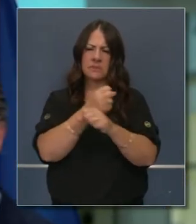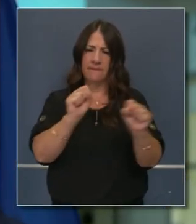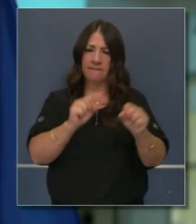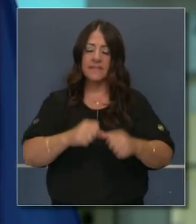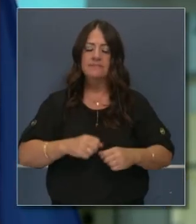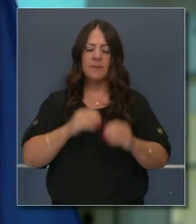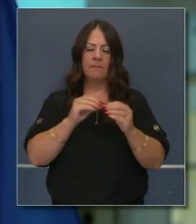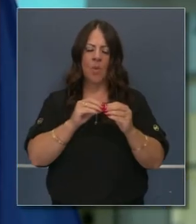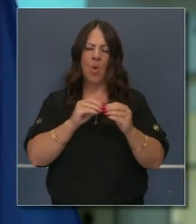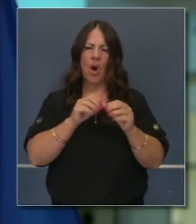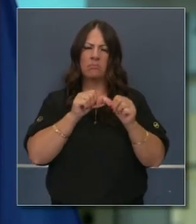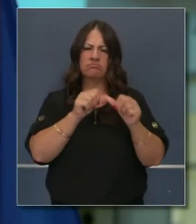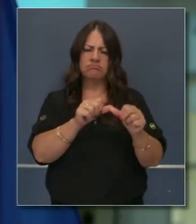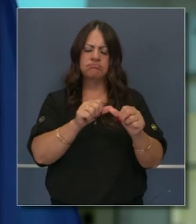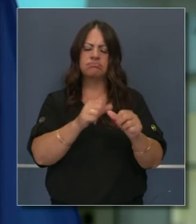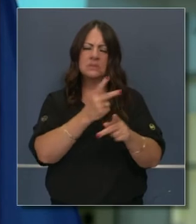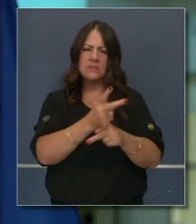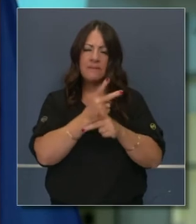tan positivo.